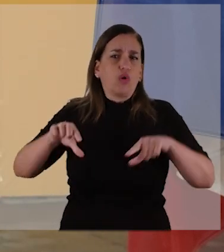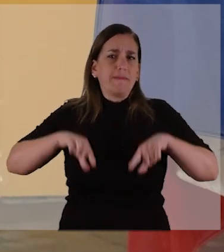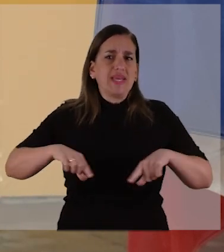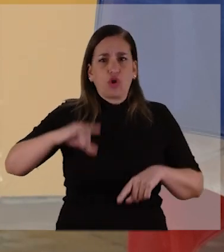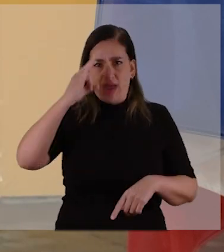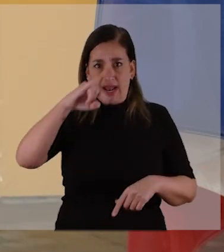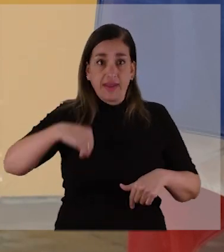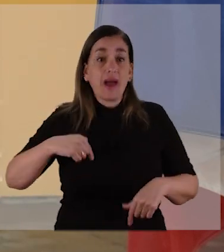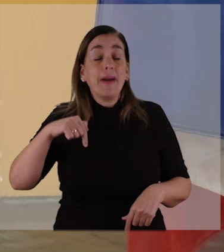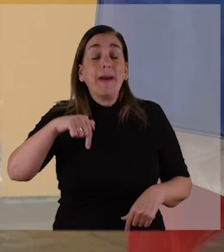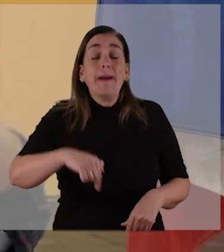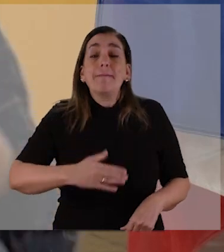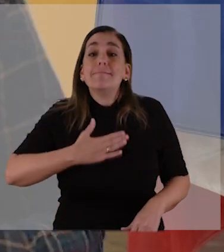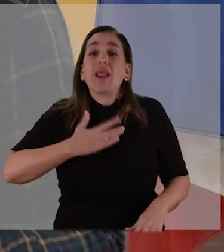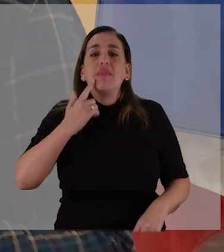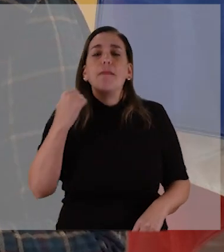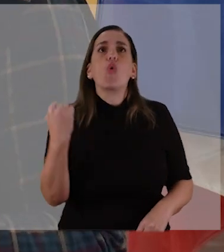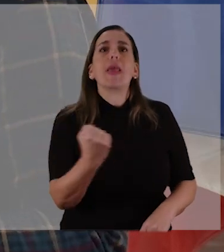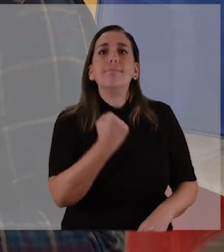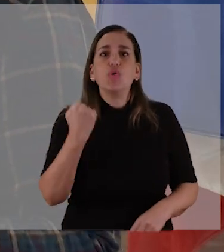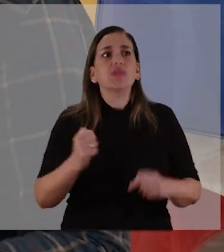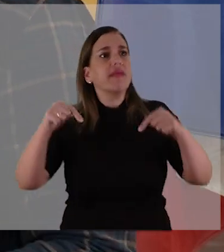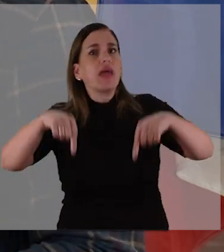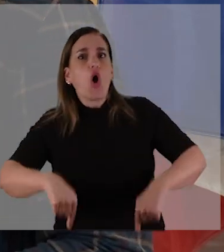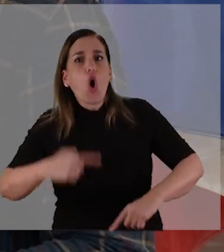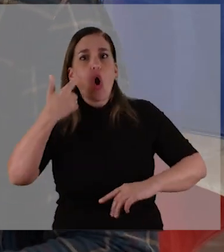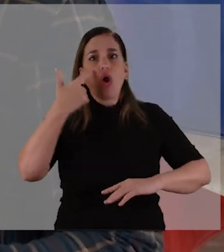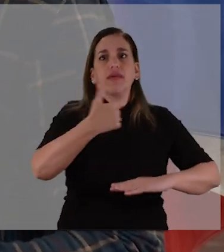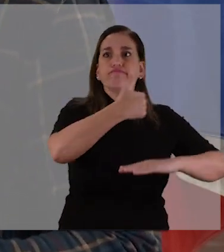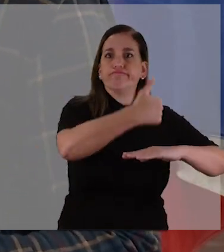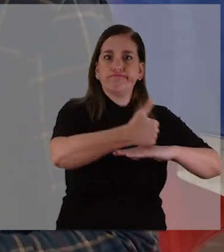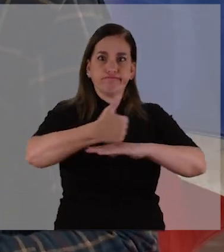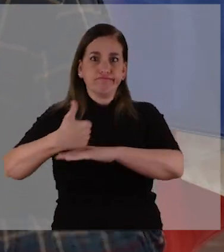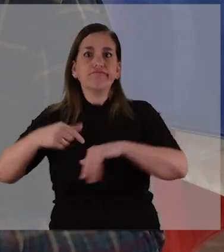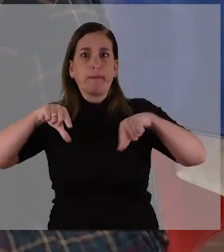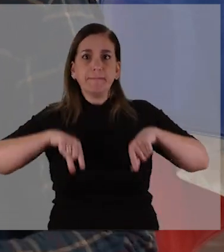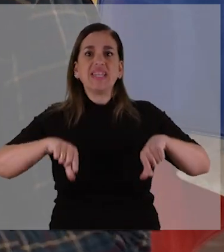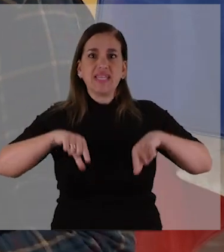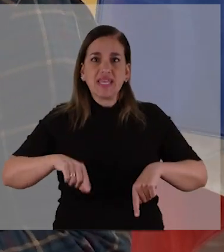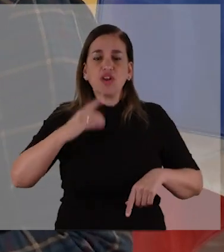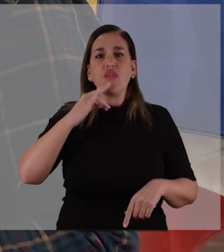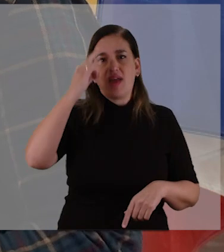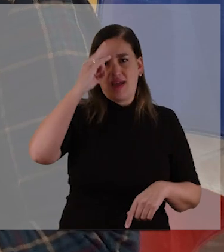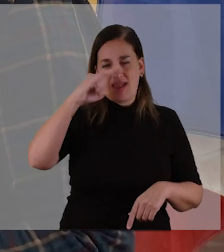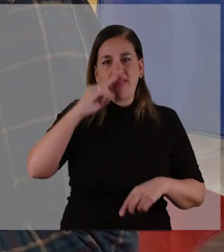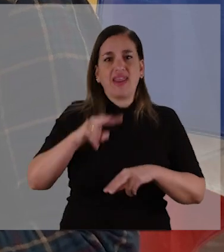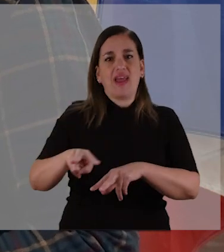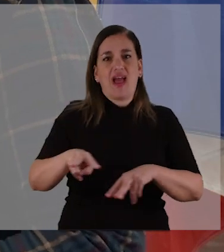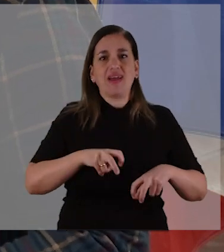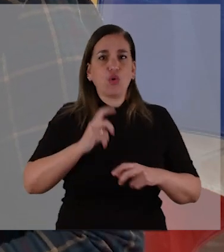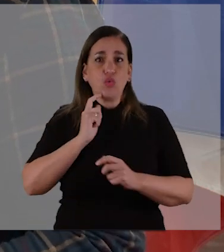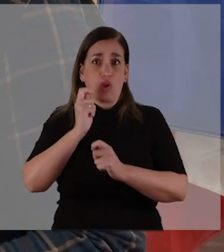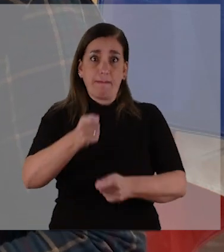decía el Ministro de Ganadería. Para mí es muy importante lo simbólico. Está gran parte del Ministerio de Ganadería,